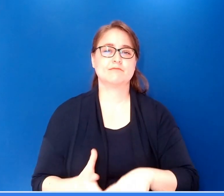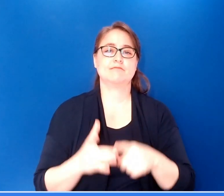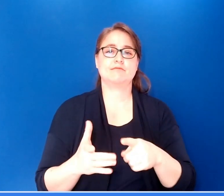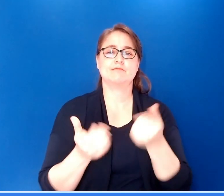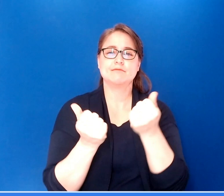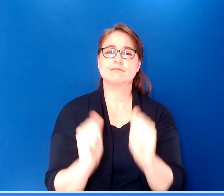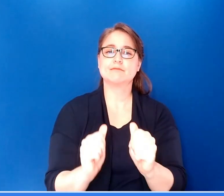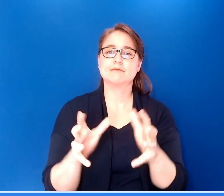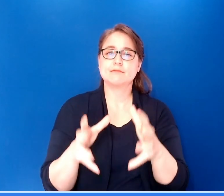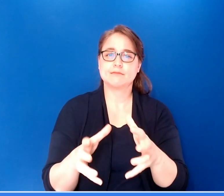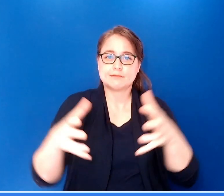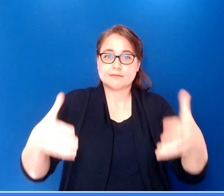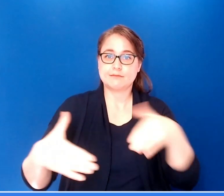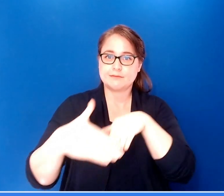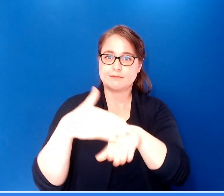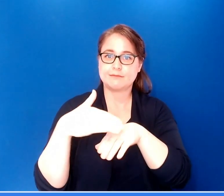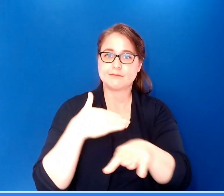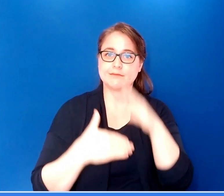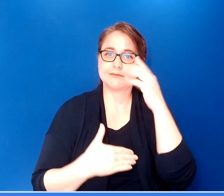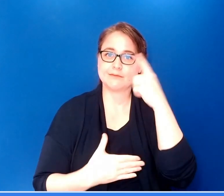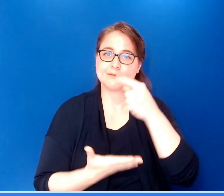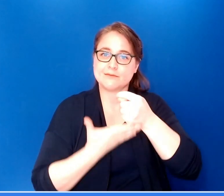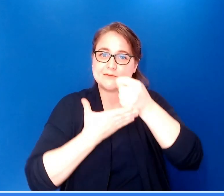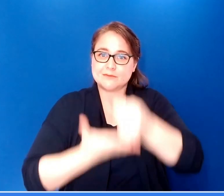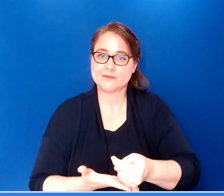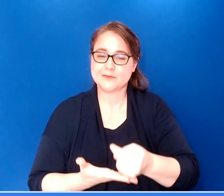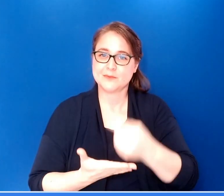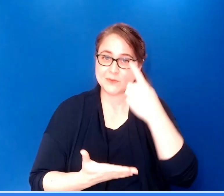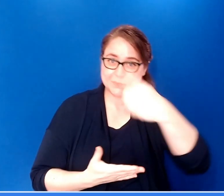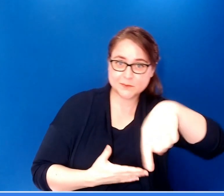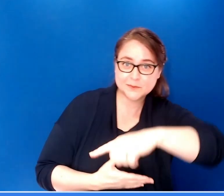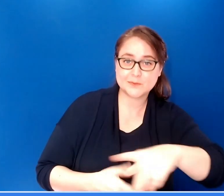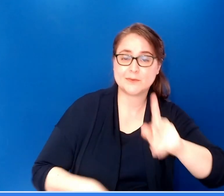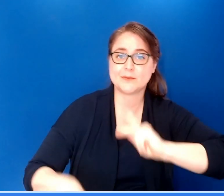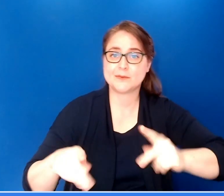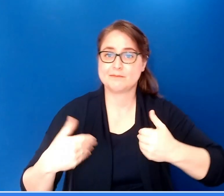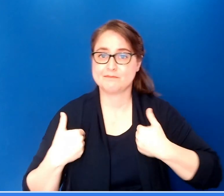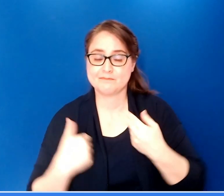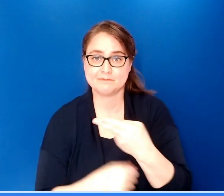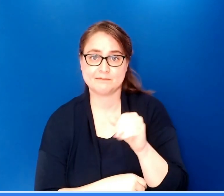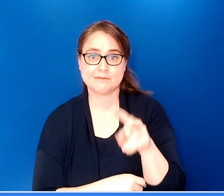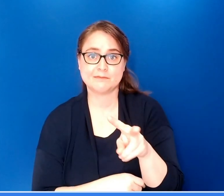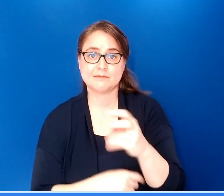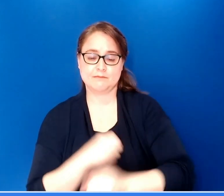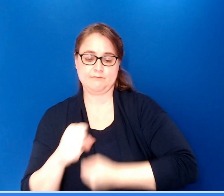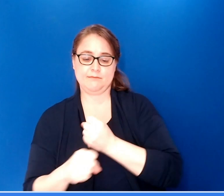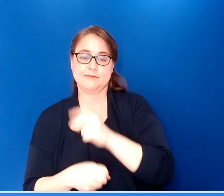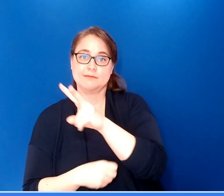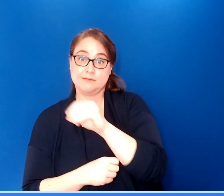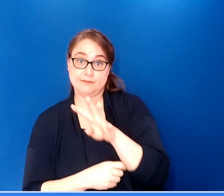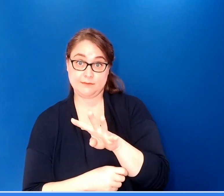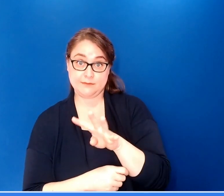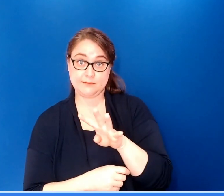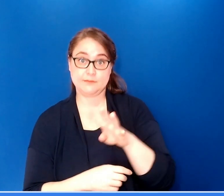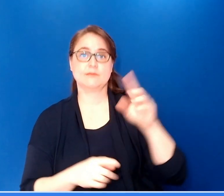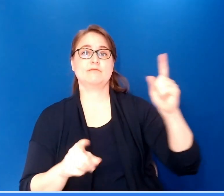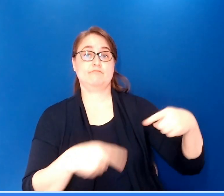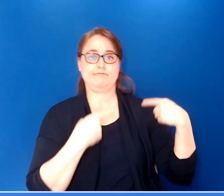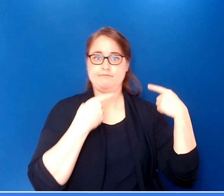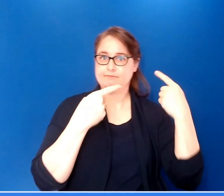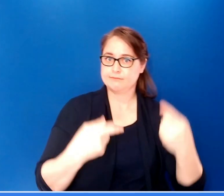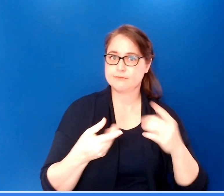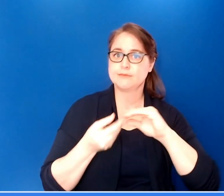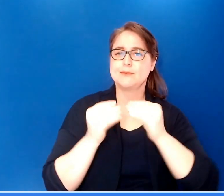el VIH en el 2004. Desde entonces, la cantidad de personas con el VIH en todo el mundo que